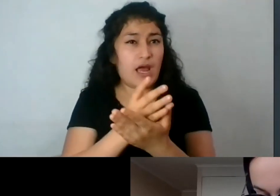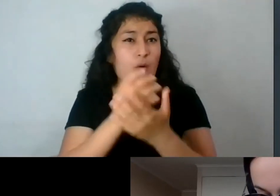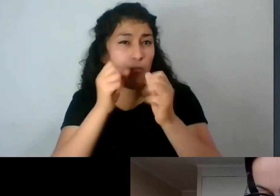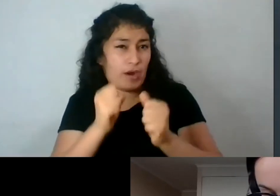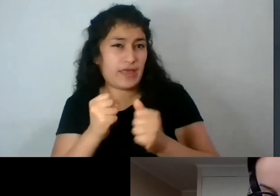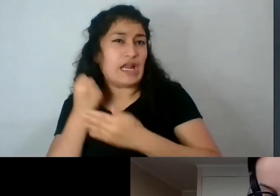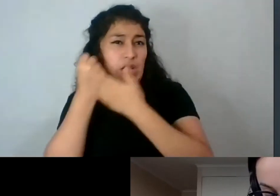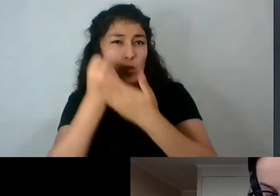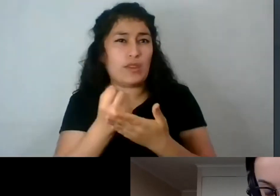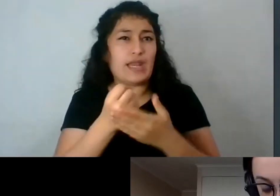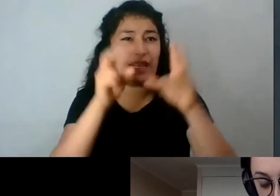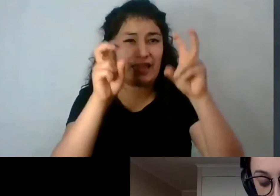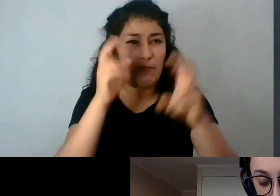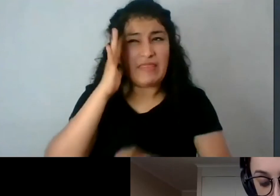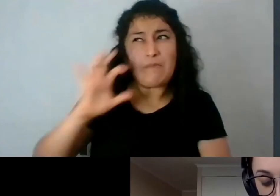femenino?